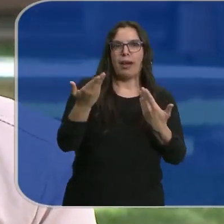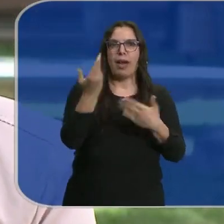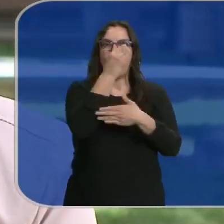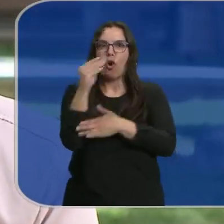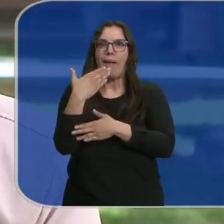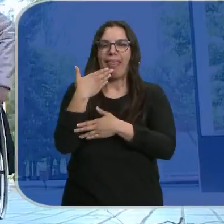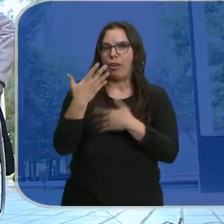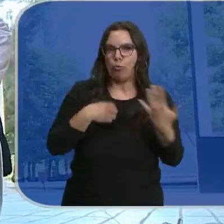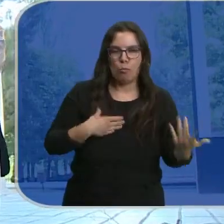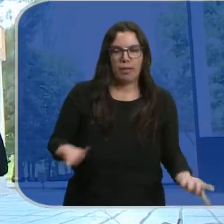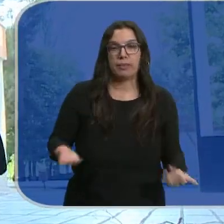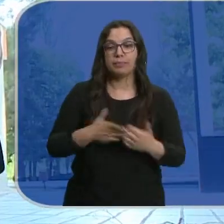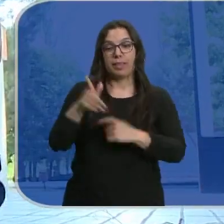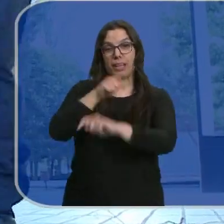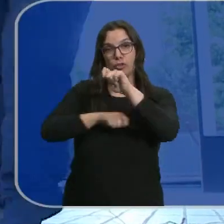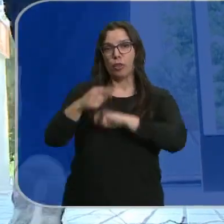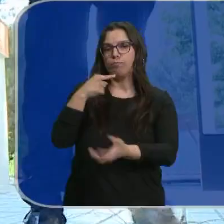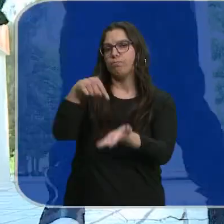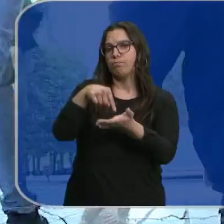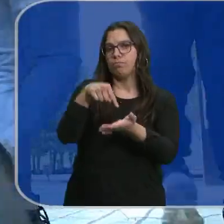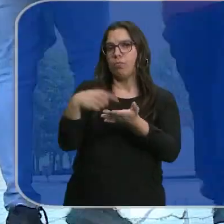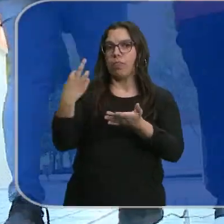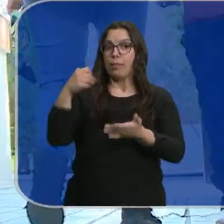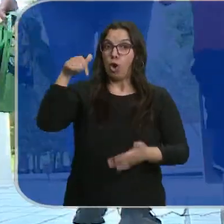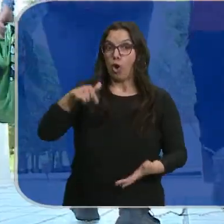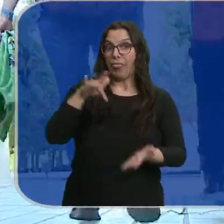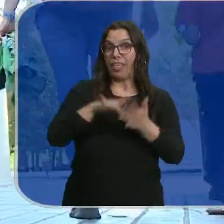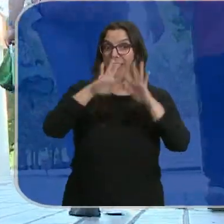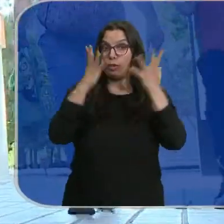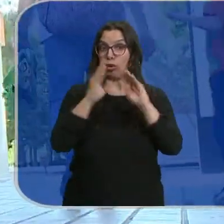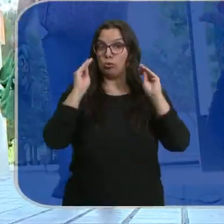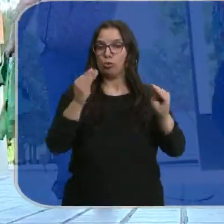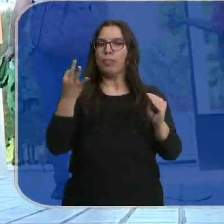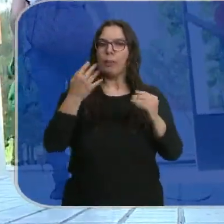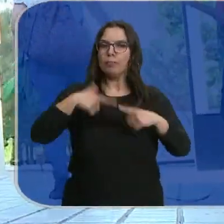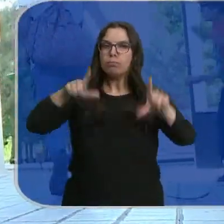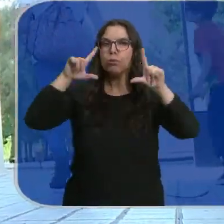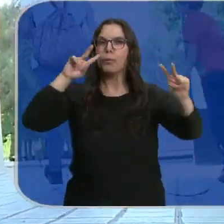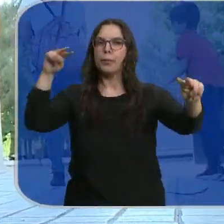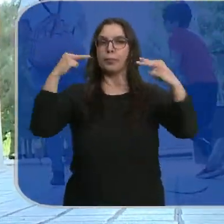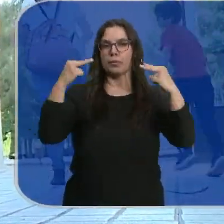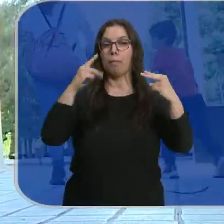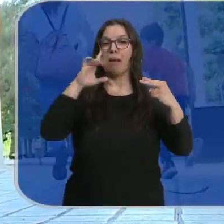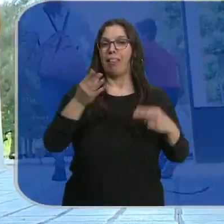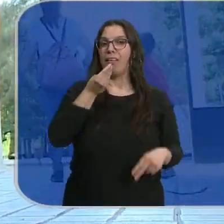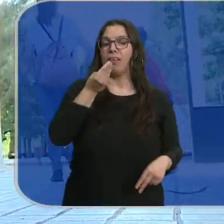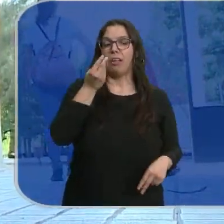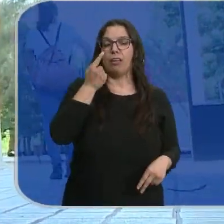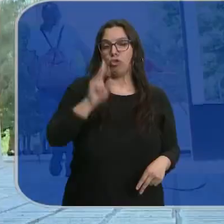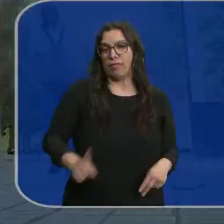joven de tu edad. Desde la asociación reivindican un día como hoy poder hacer visible lo que parece invisible.